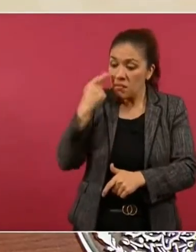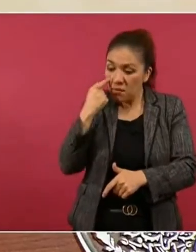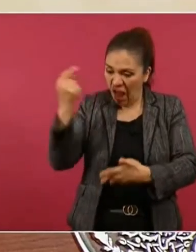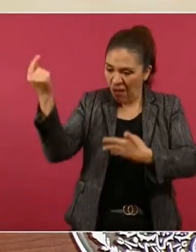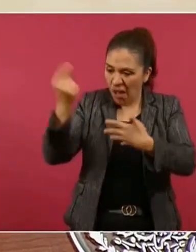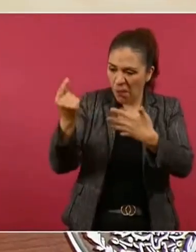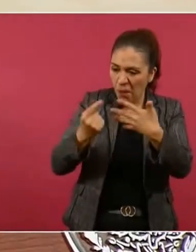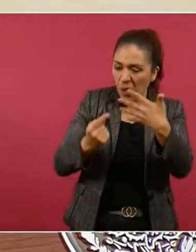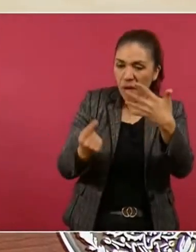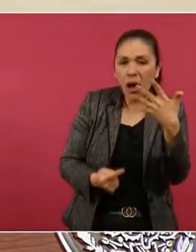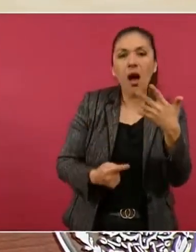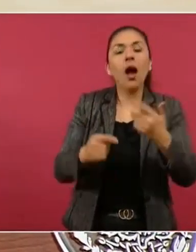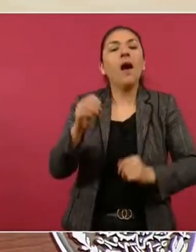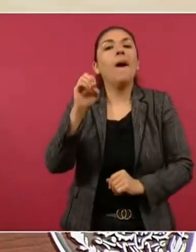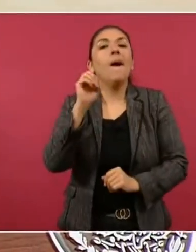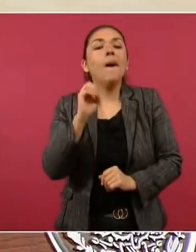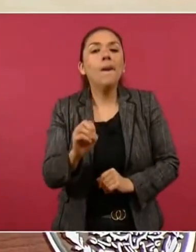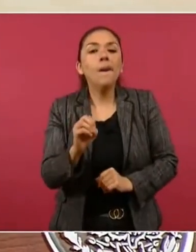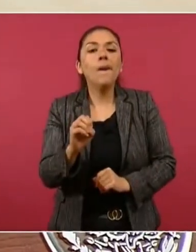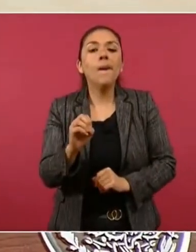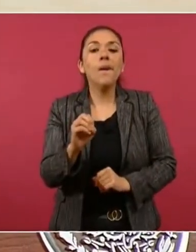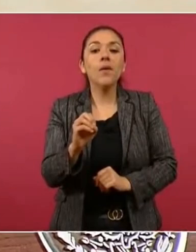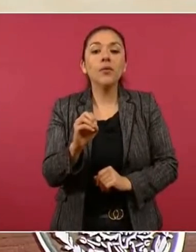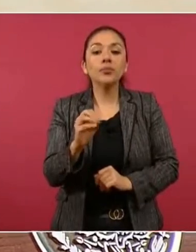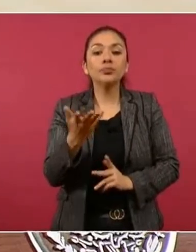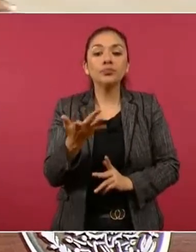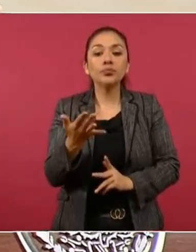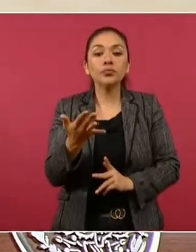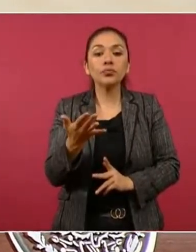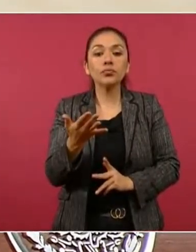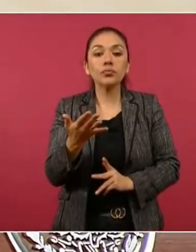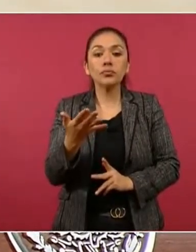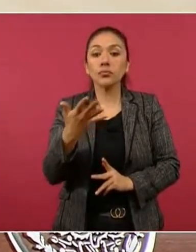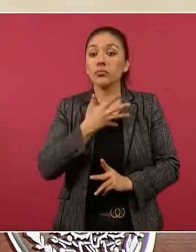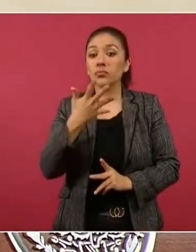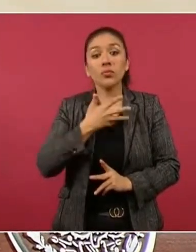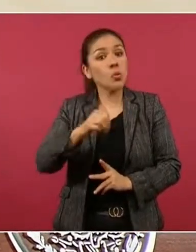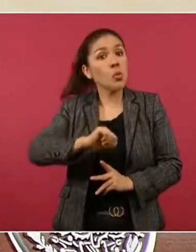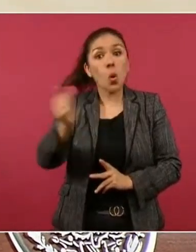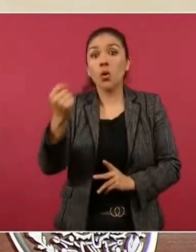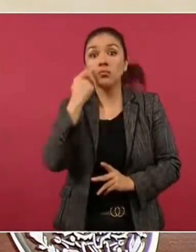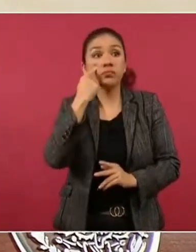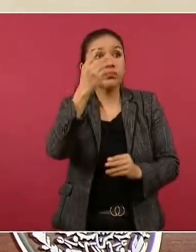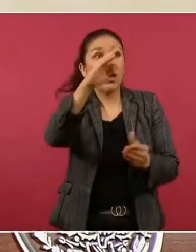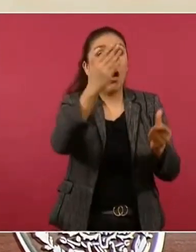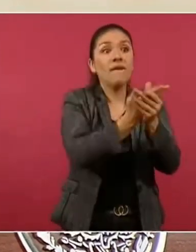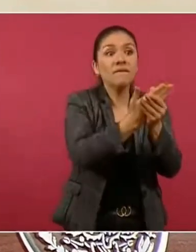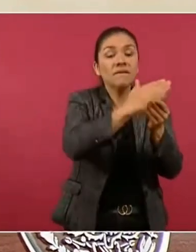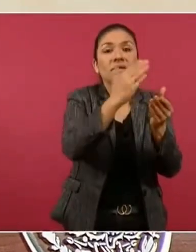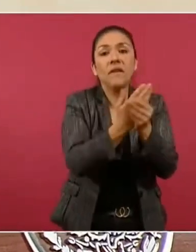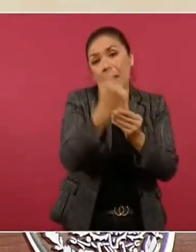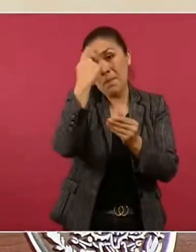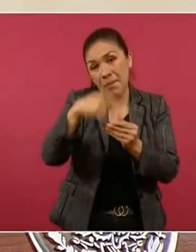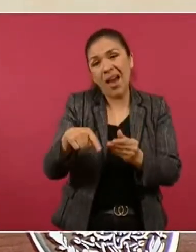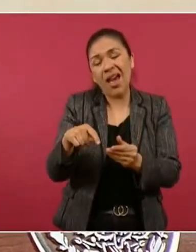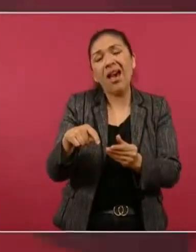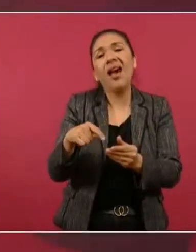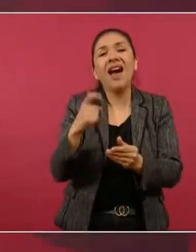presentan recursos tácticas dilatorias